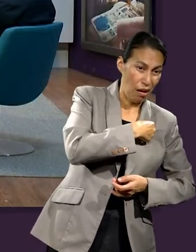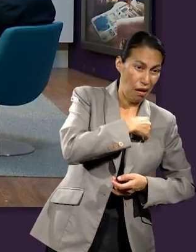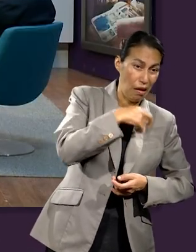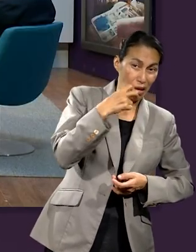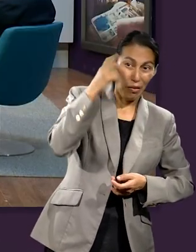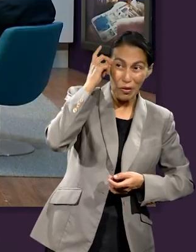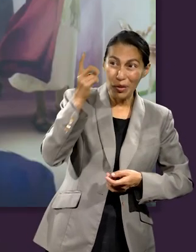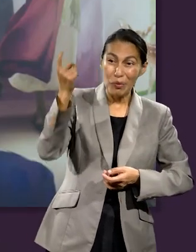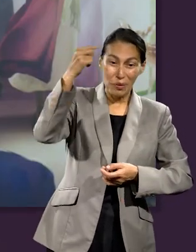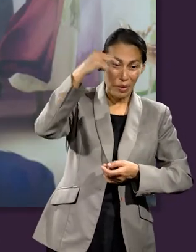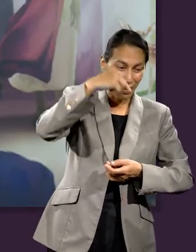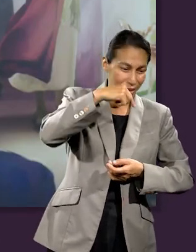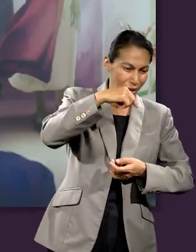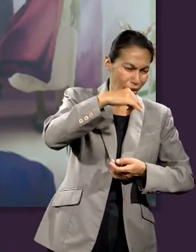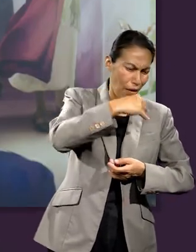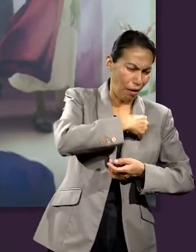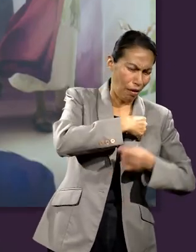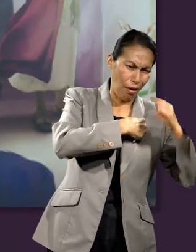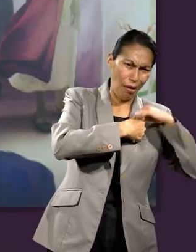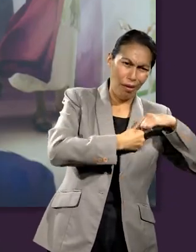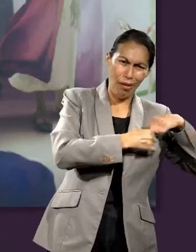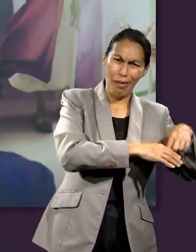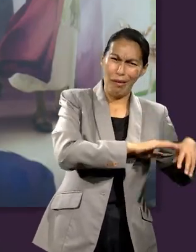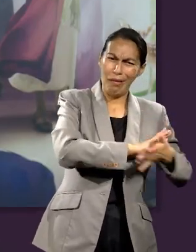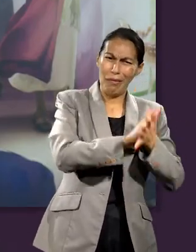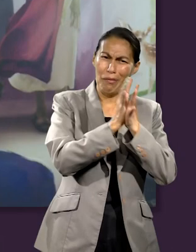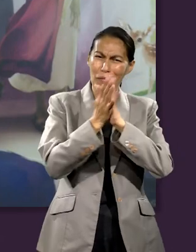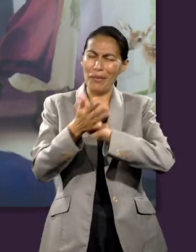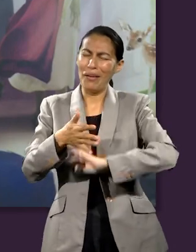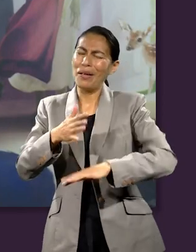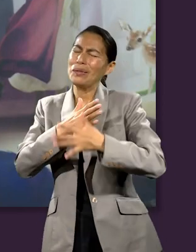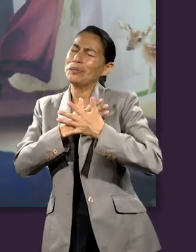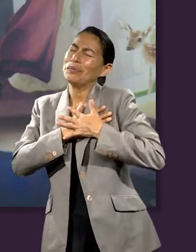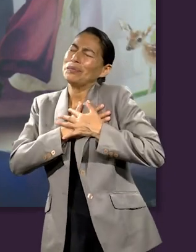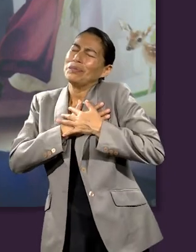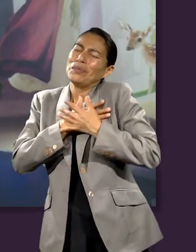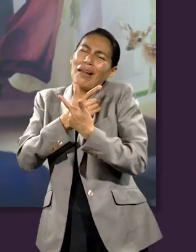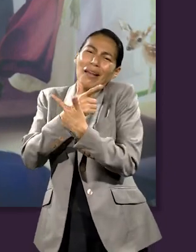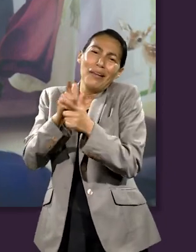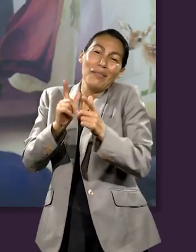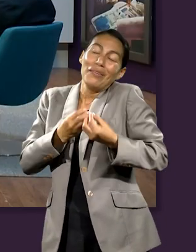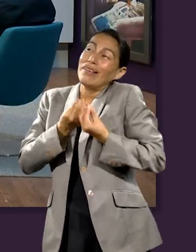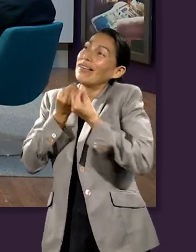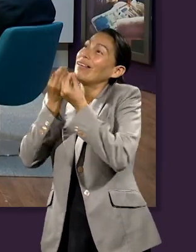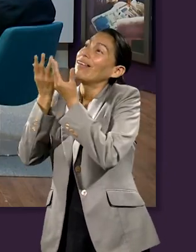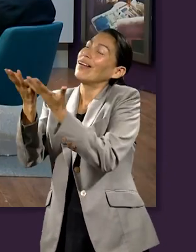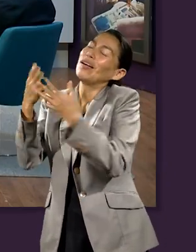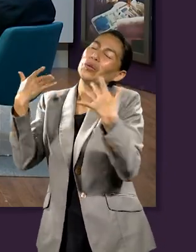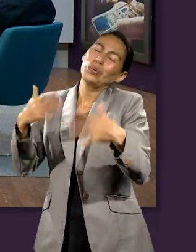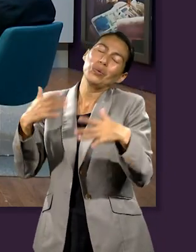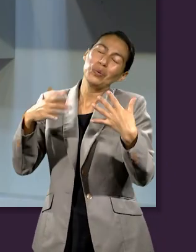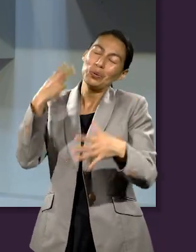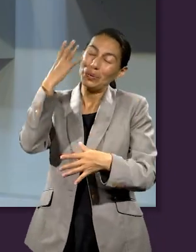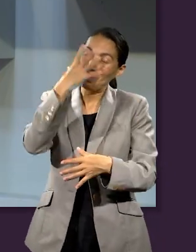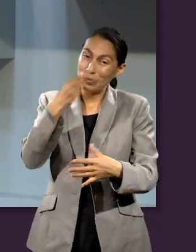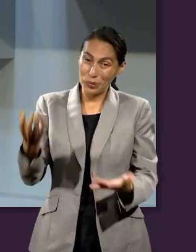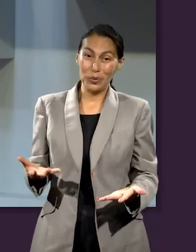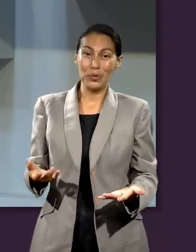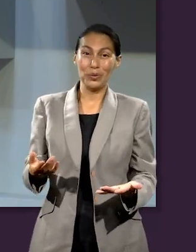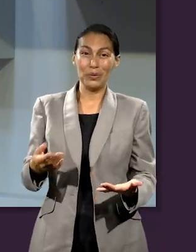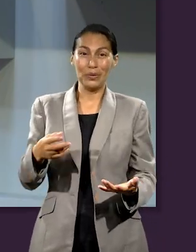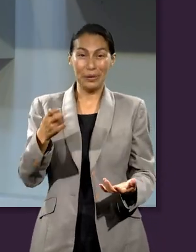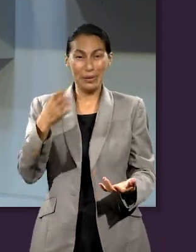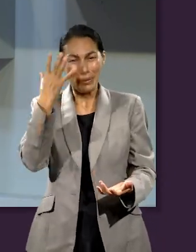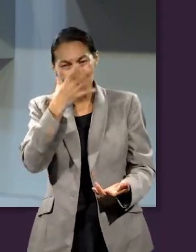No solo pensar en mí, sino que saber que con nuestra ofrenda podemos hacer algo más y qué mejor que para Dios y para su iglesia. Qué extraordinario, qué